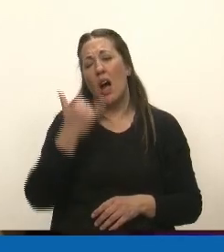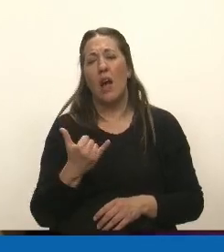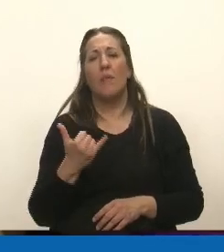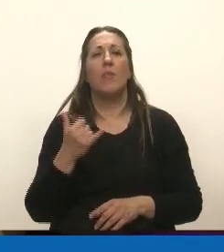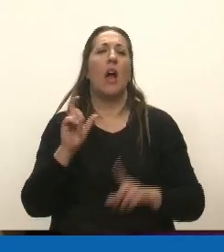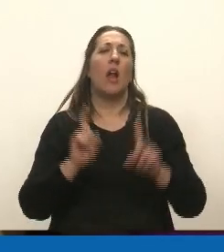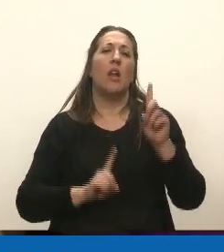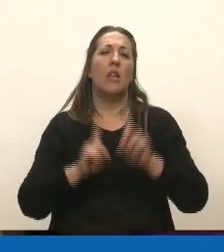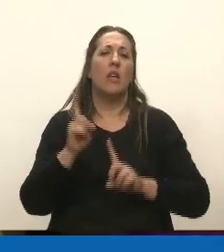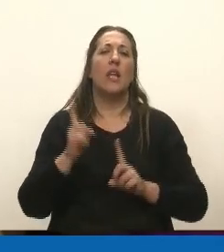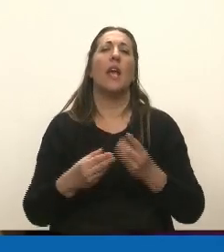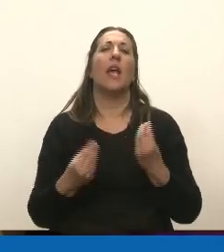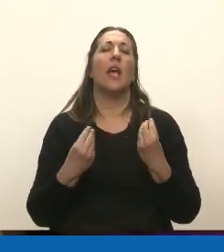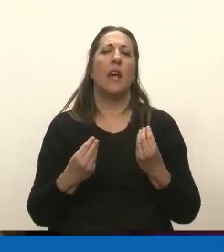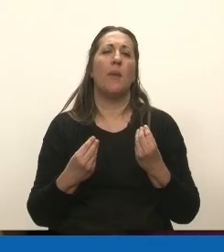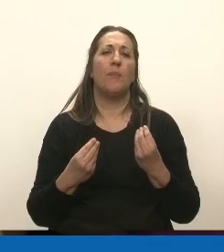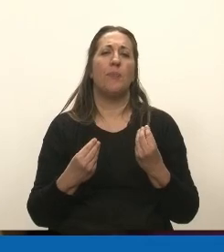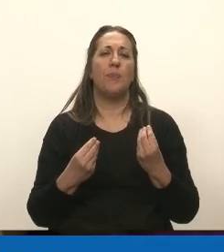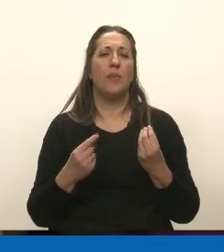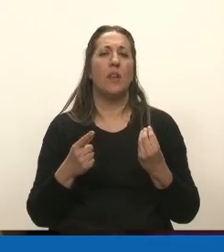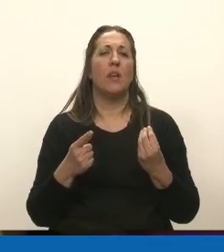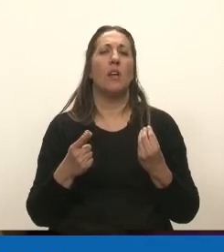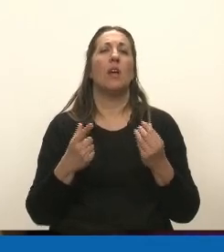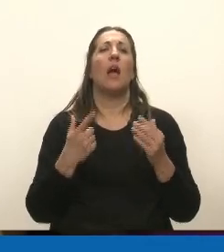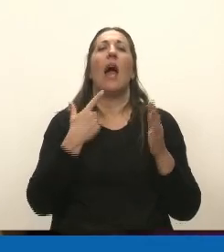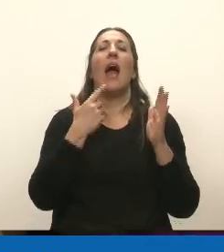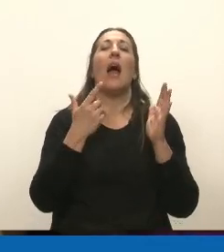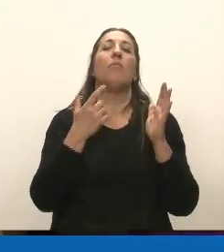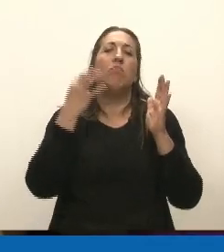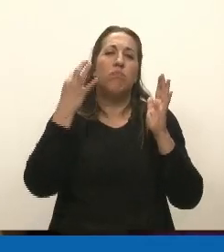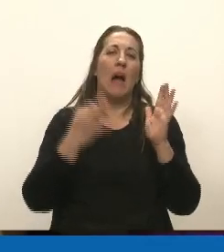la garantía del haber mínimo,